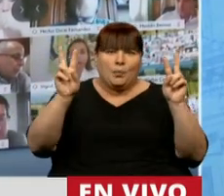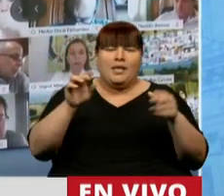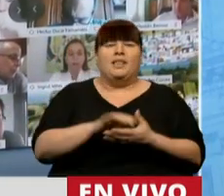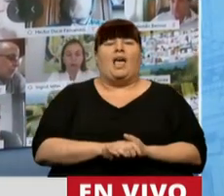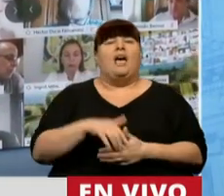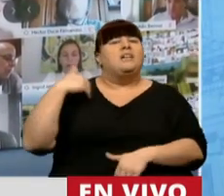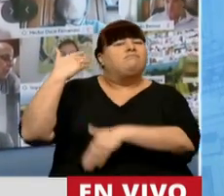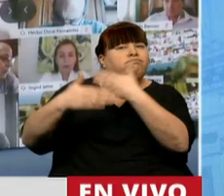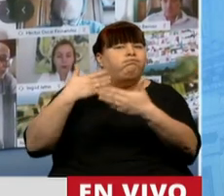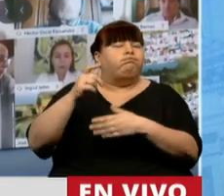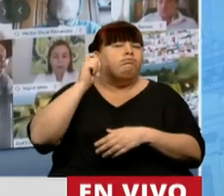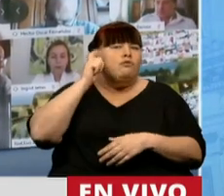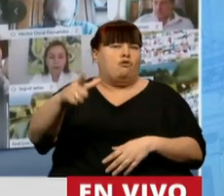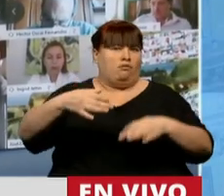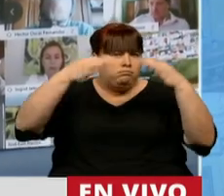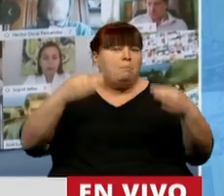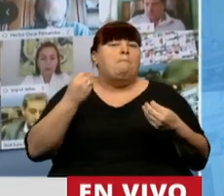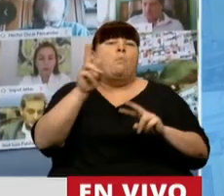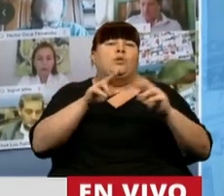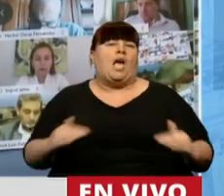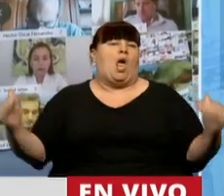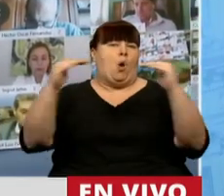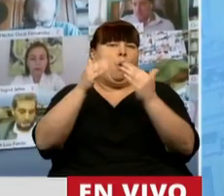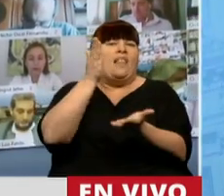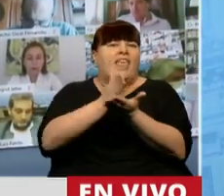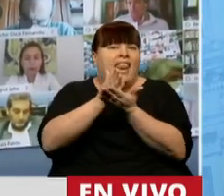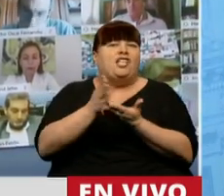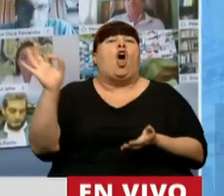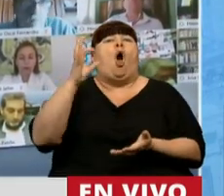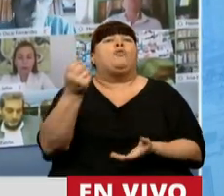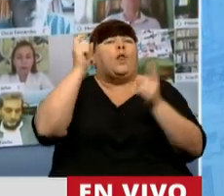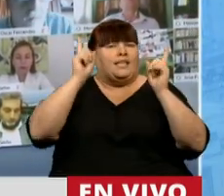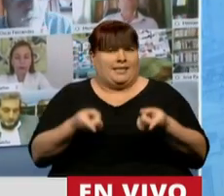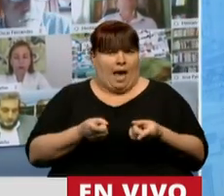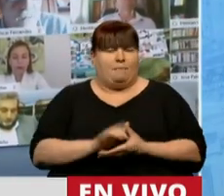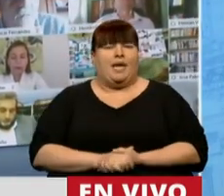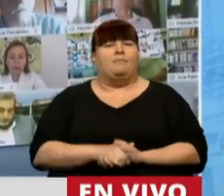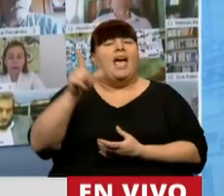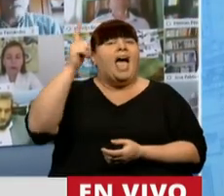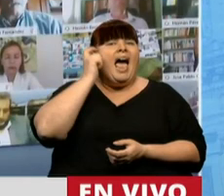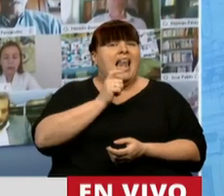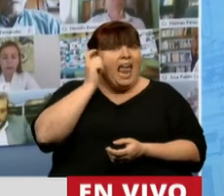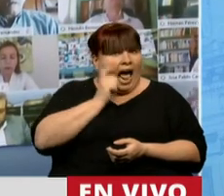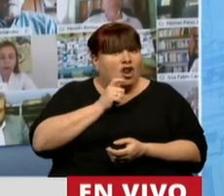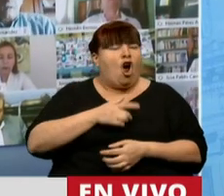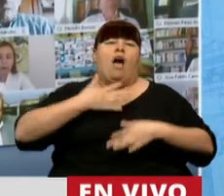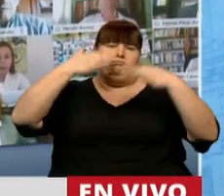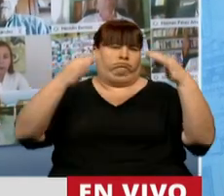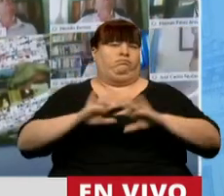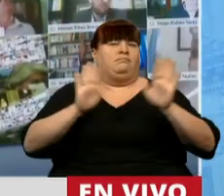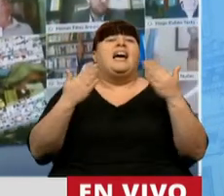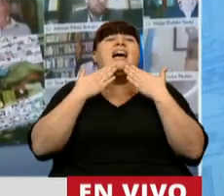con este avance concreto hacia la igualdad de derechos y oportunidades. En La Rioja es realidad,